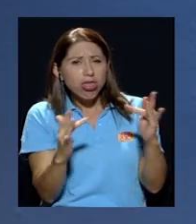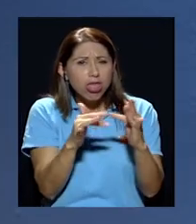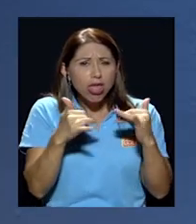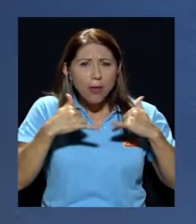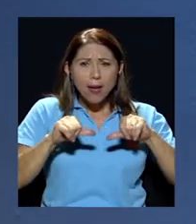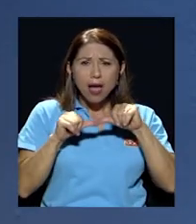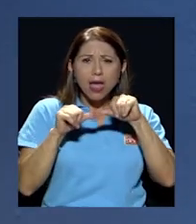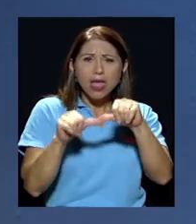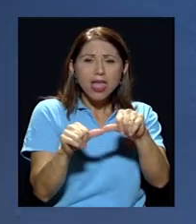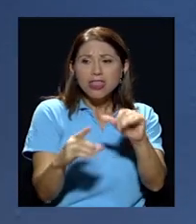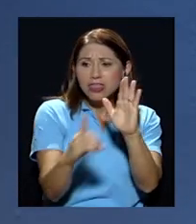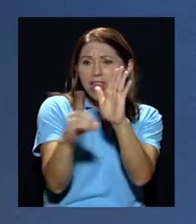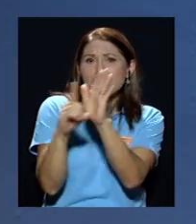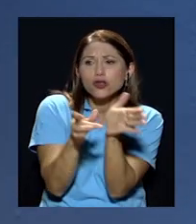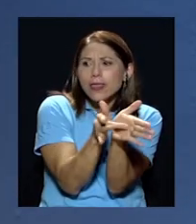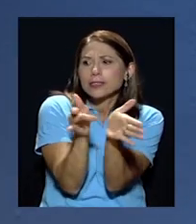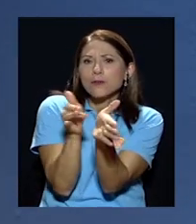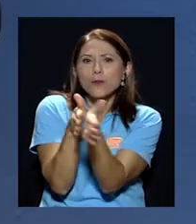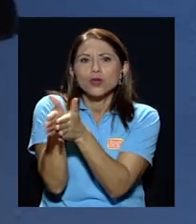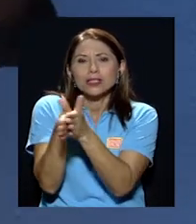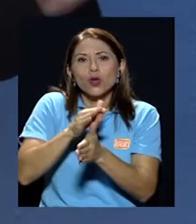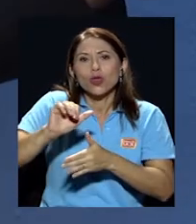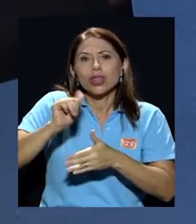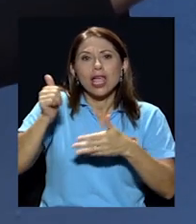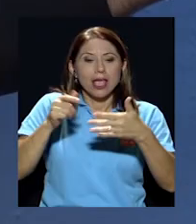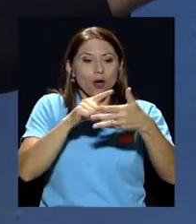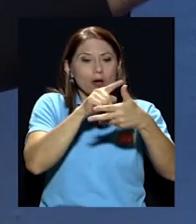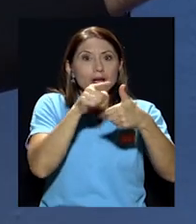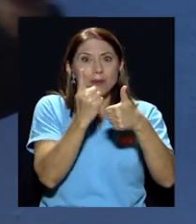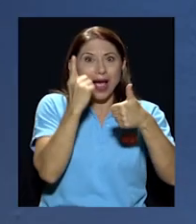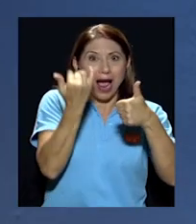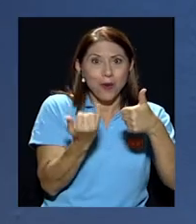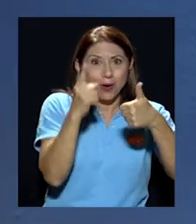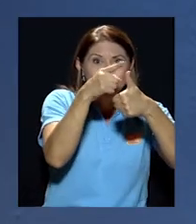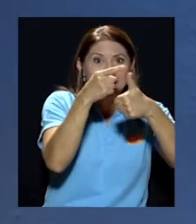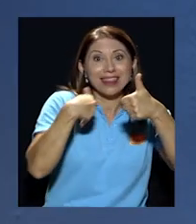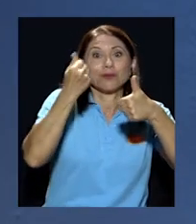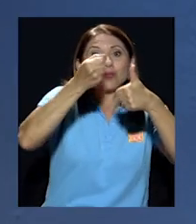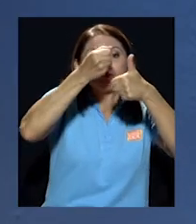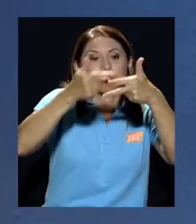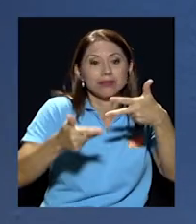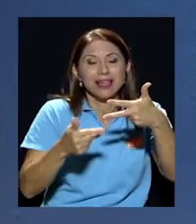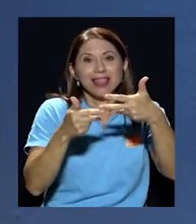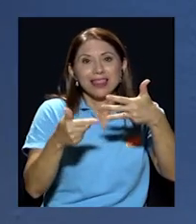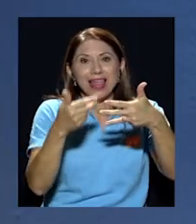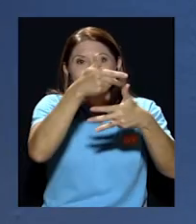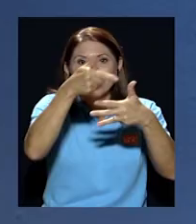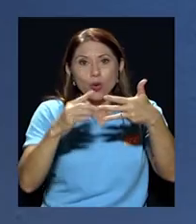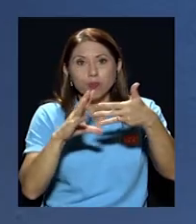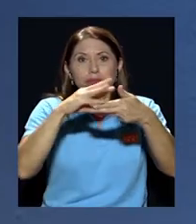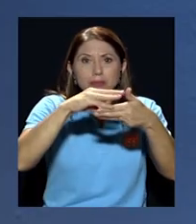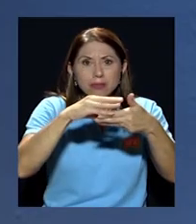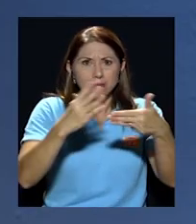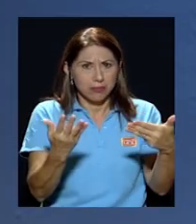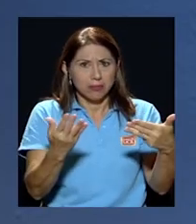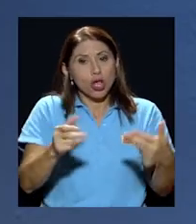explotación de las otras tres que se va a hacer con que se amplíe el espectro en esa misma frecuencia o sea que se deje